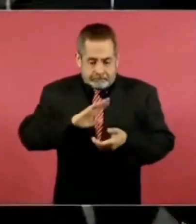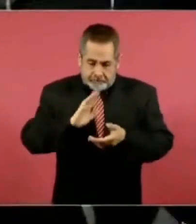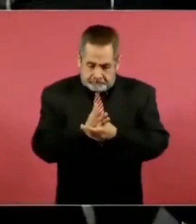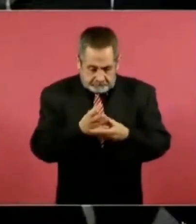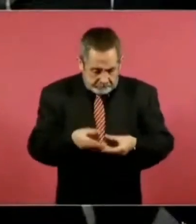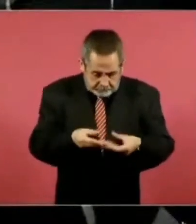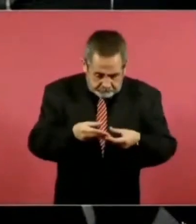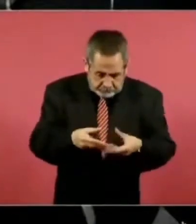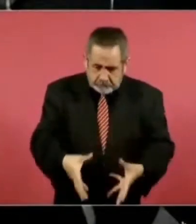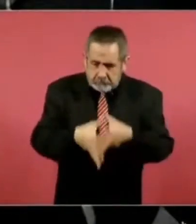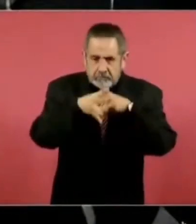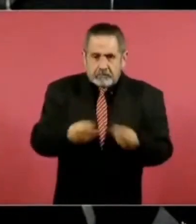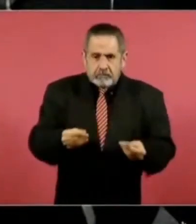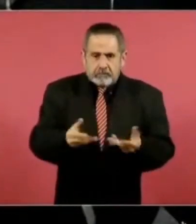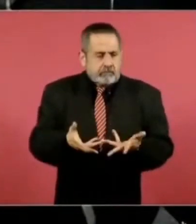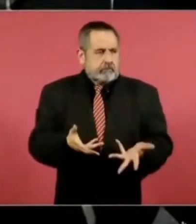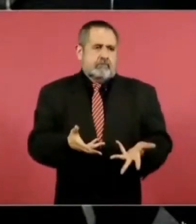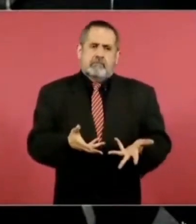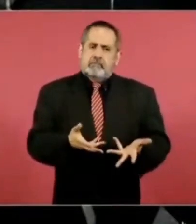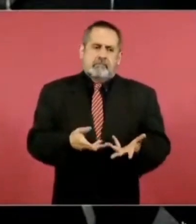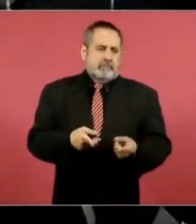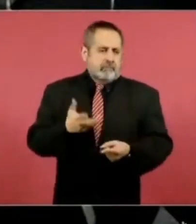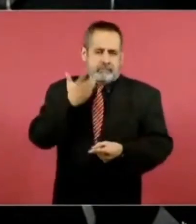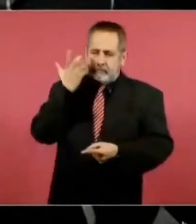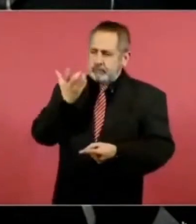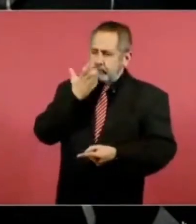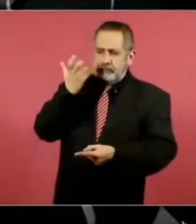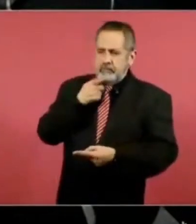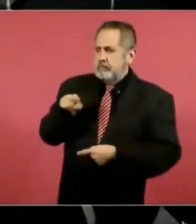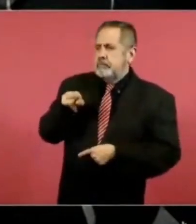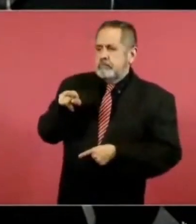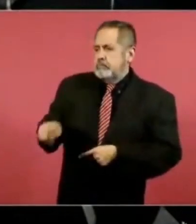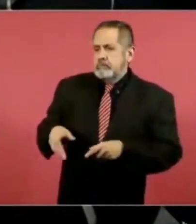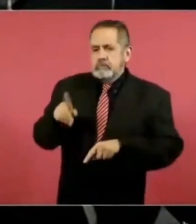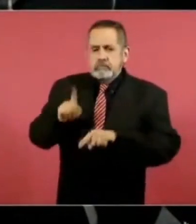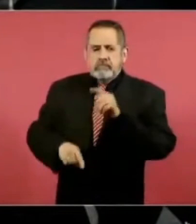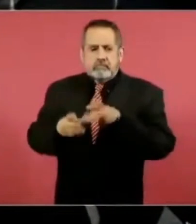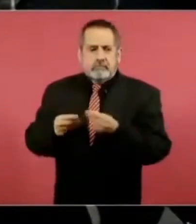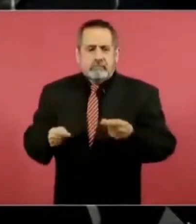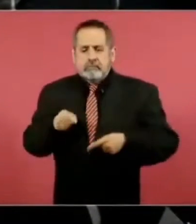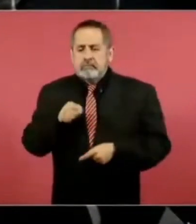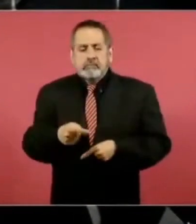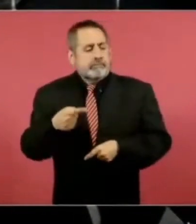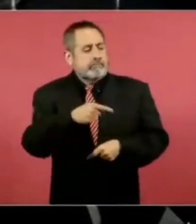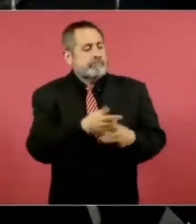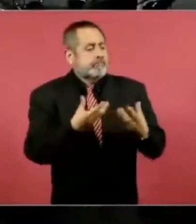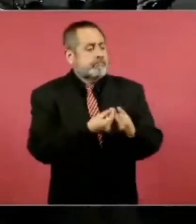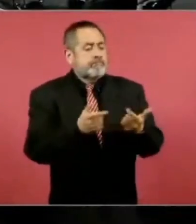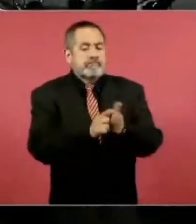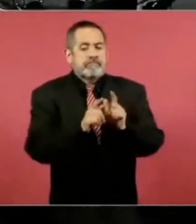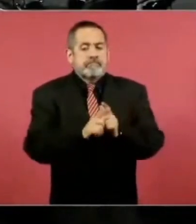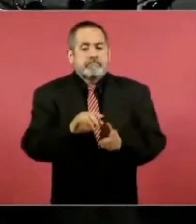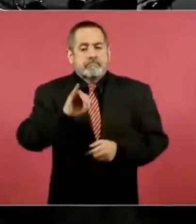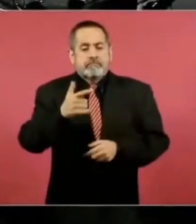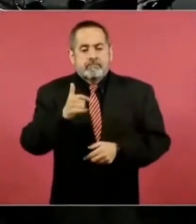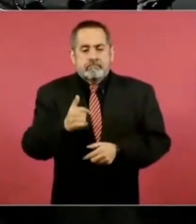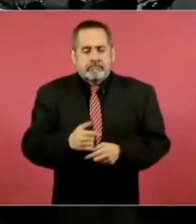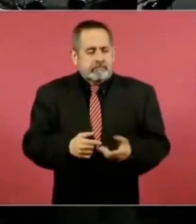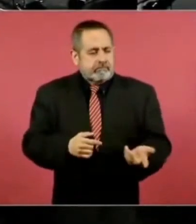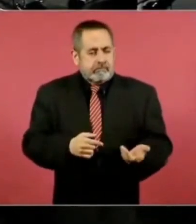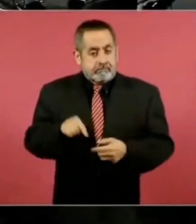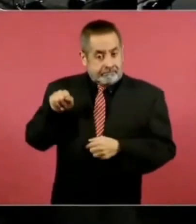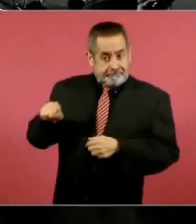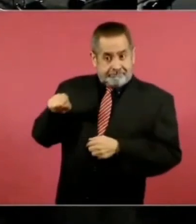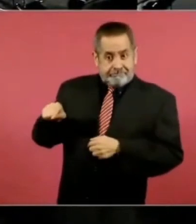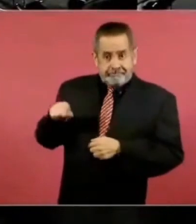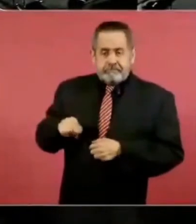original del presunto conflicto de intereses del expresidente Peña Nieto con Grupo IGA. Este funcionario impidió